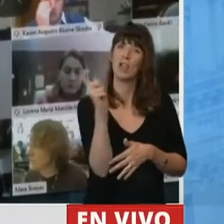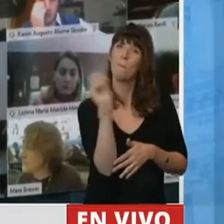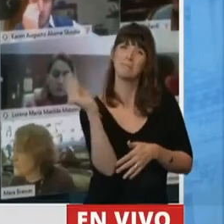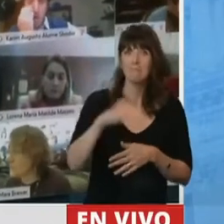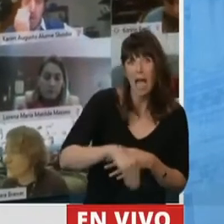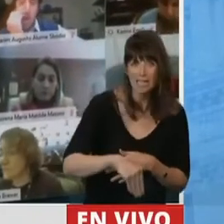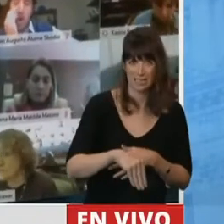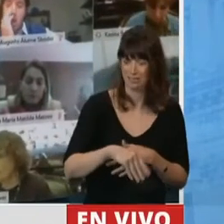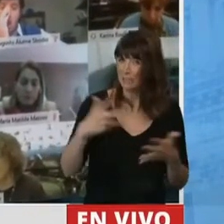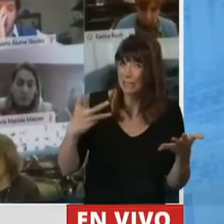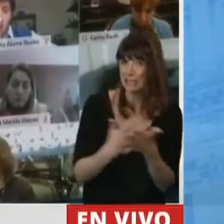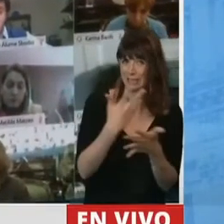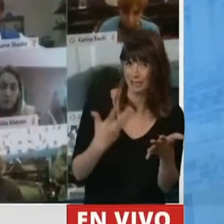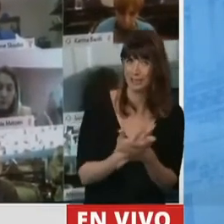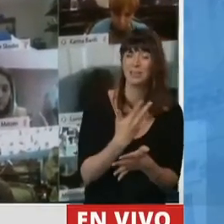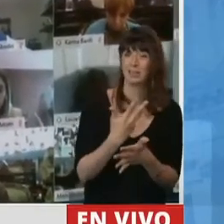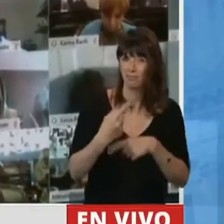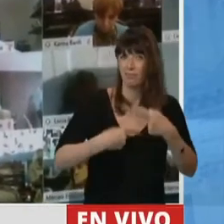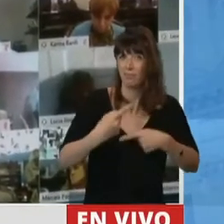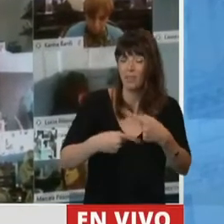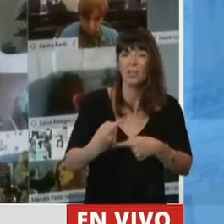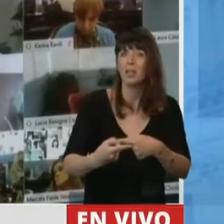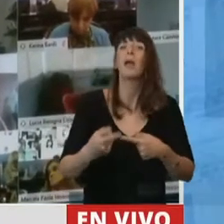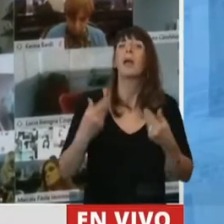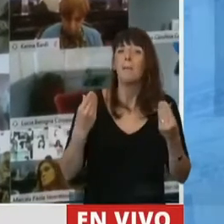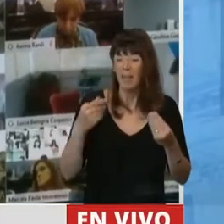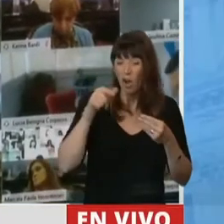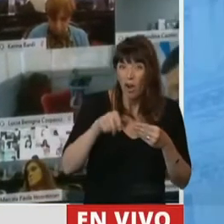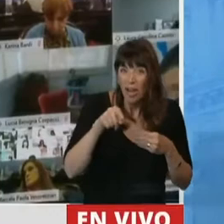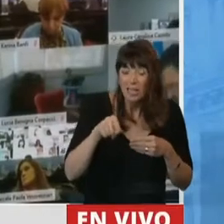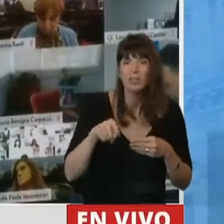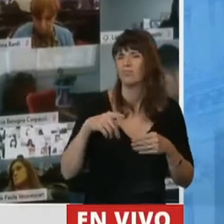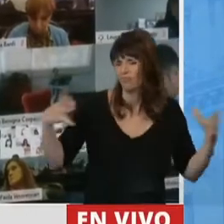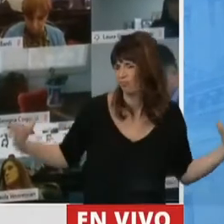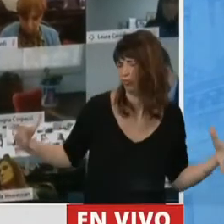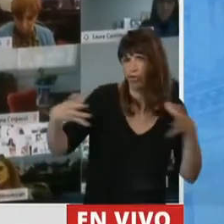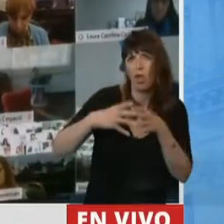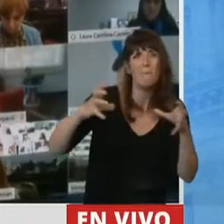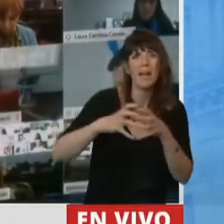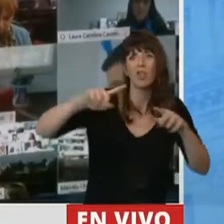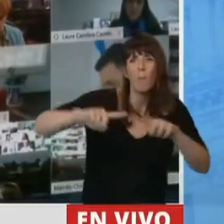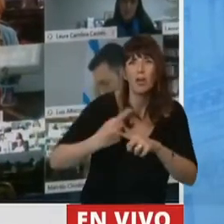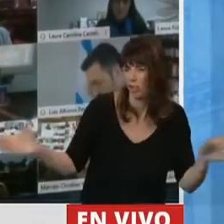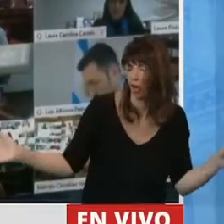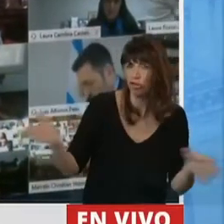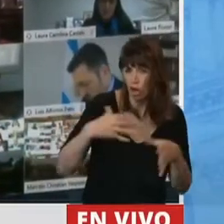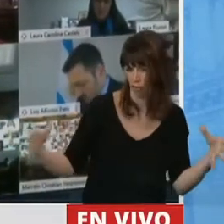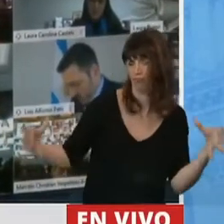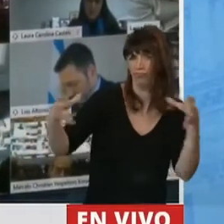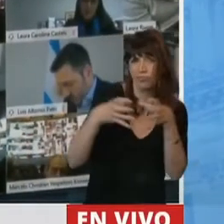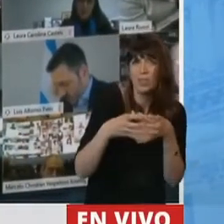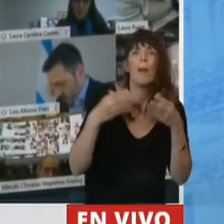duro, donde lo que no podemos permitir, y en eso sí deberíamos estar juntos todas las fuerzas políticas, es que algún grupo de irresponsables